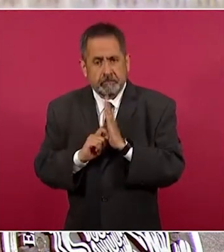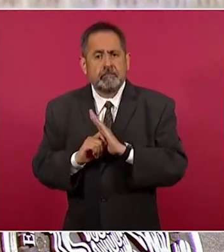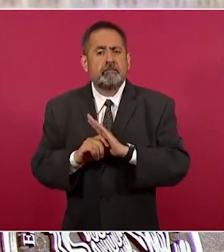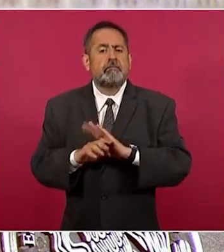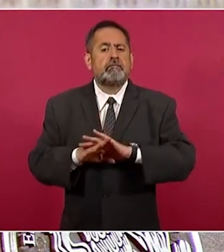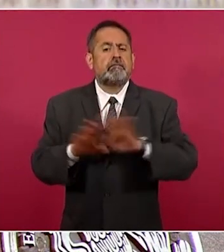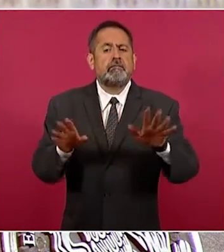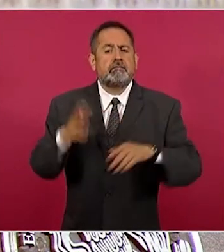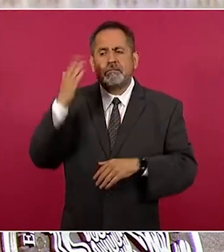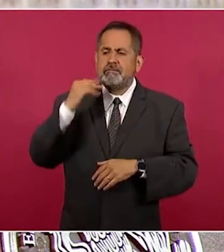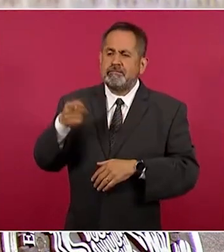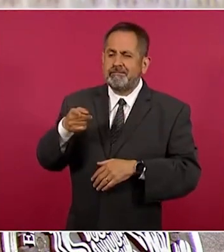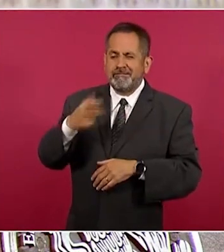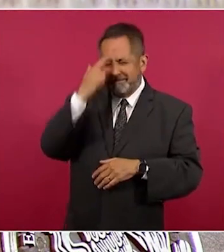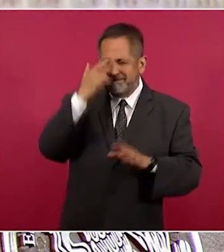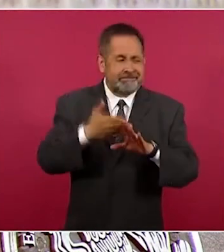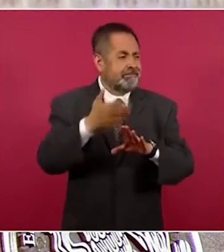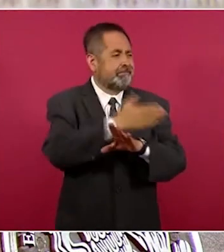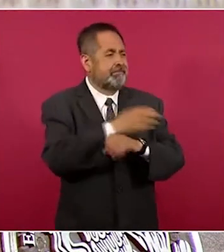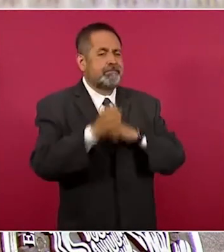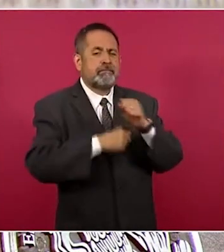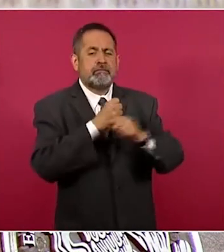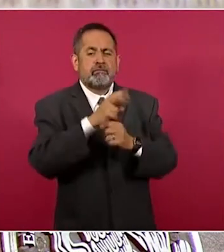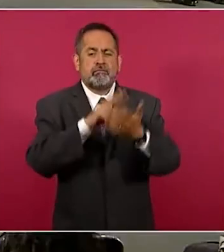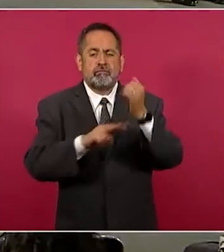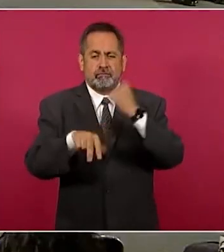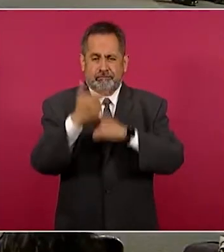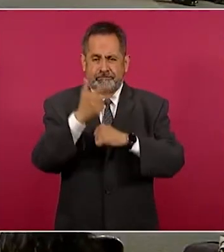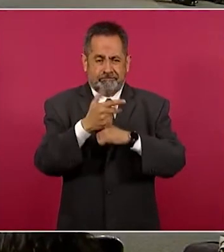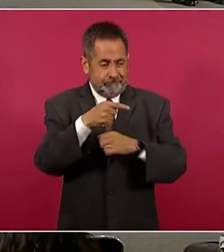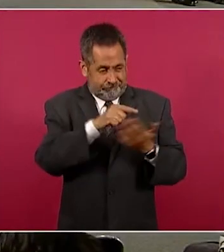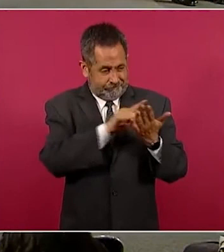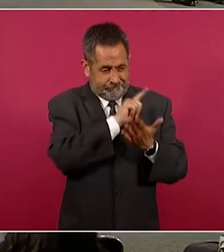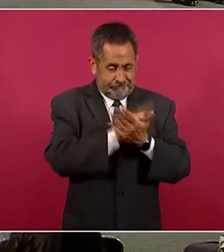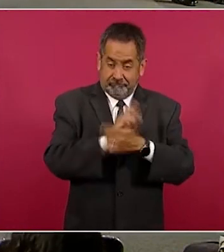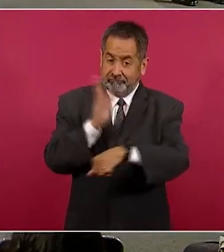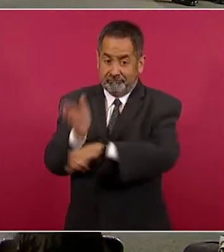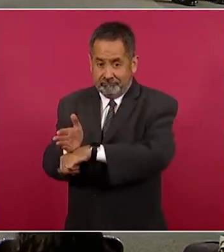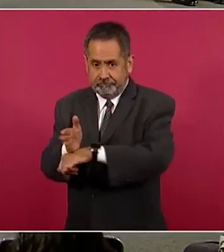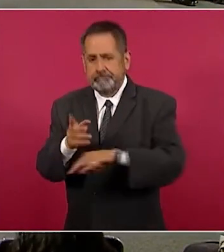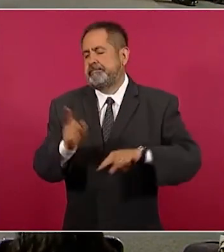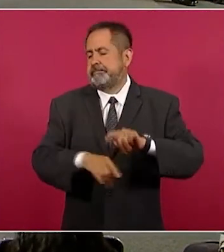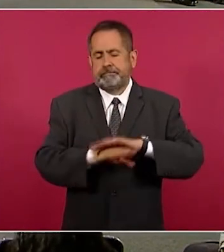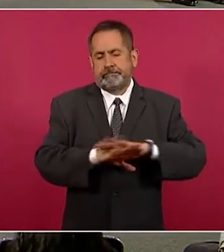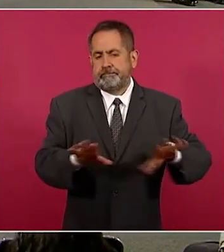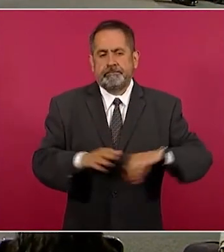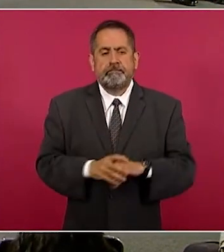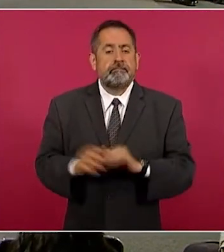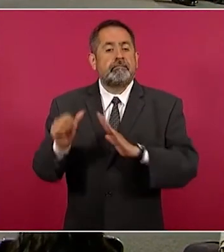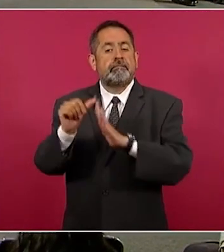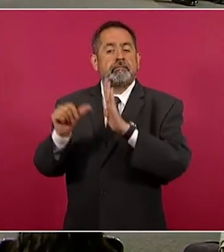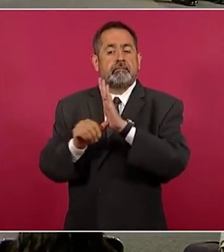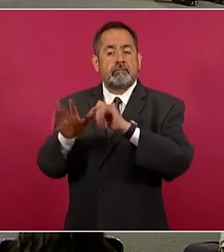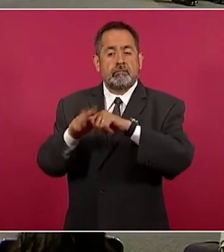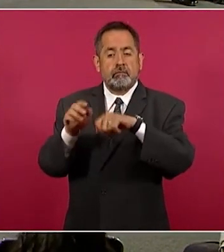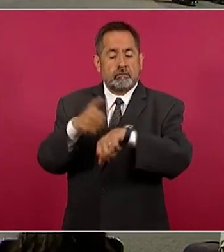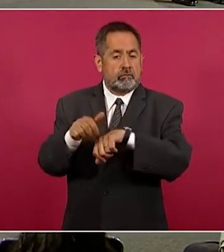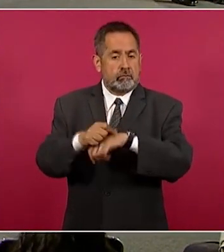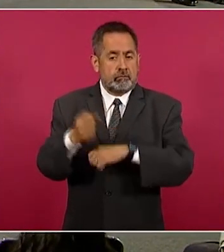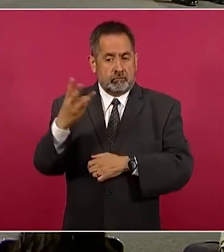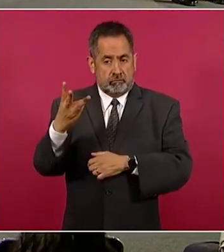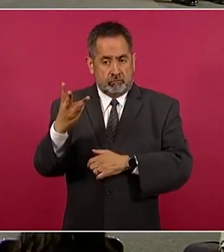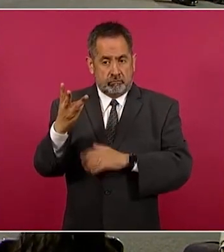modalidades que se requieren, sino que como la convocatoria salió antes de que se modificara la ley,